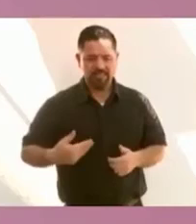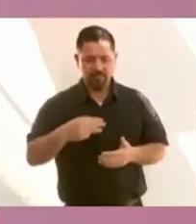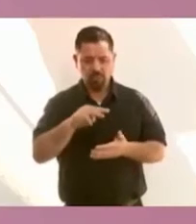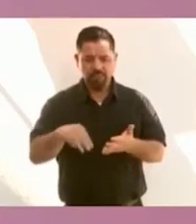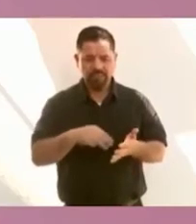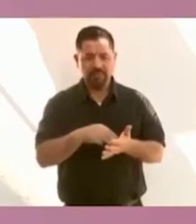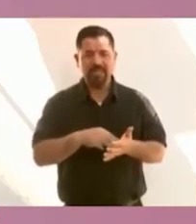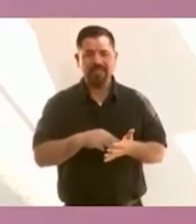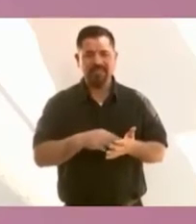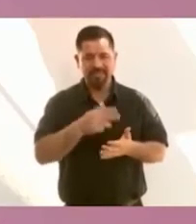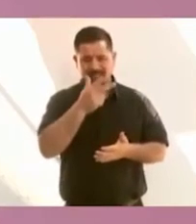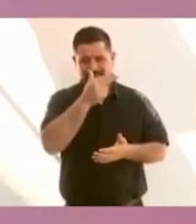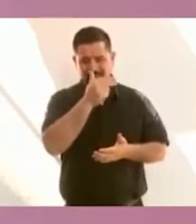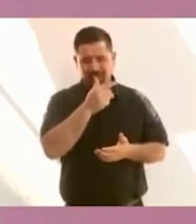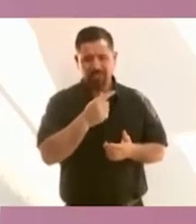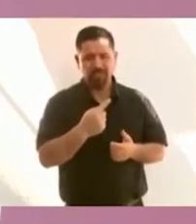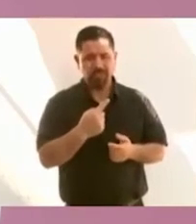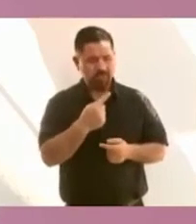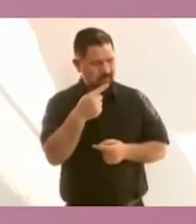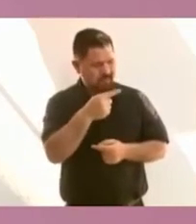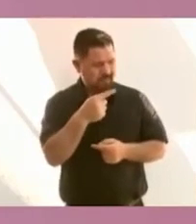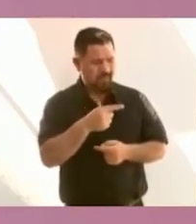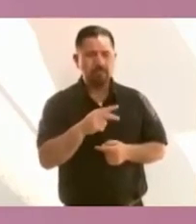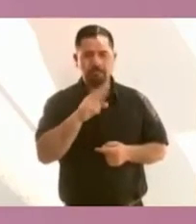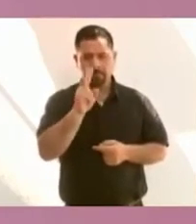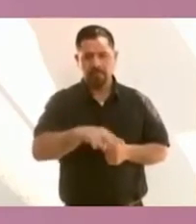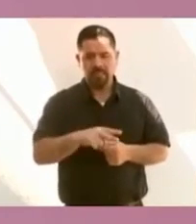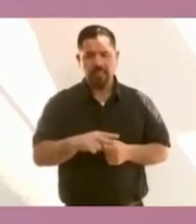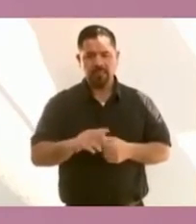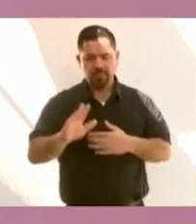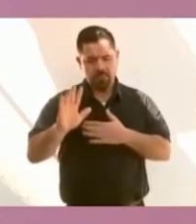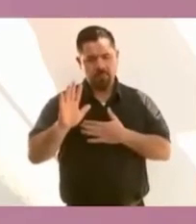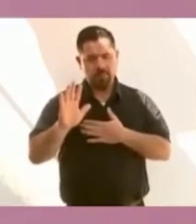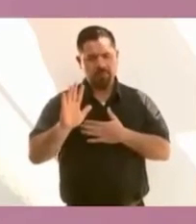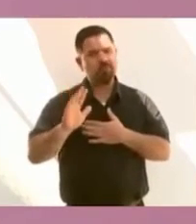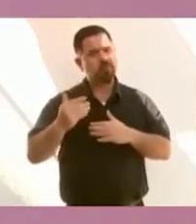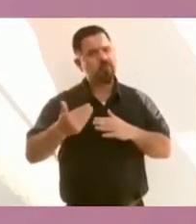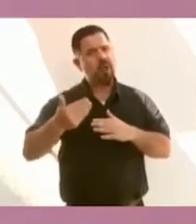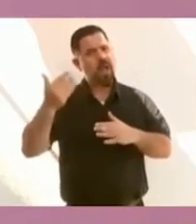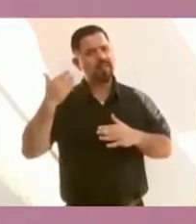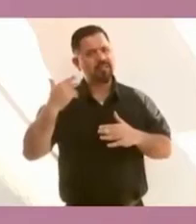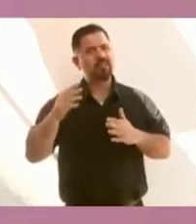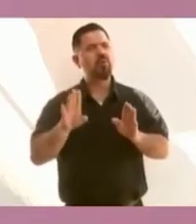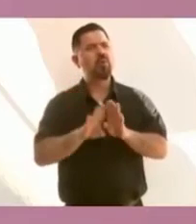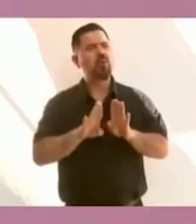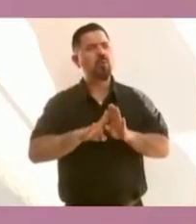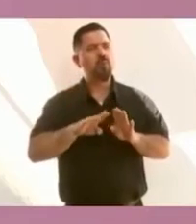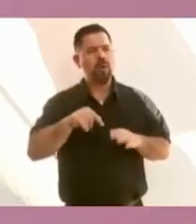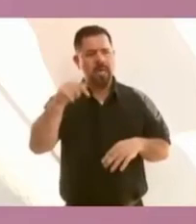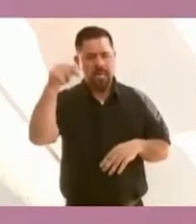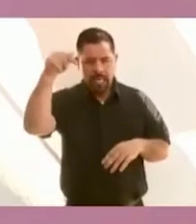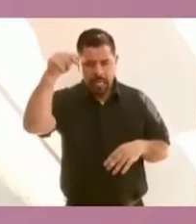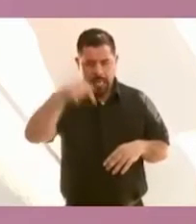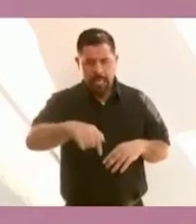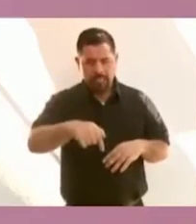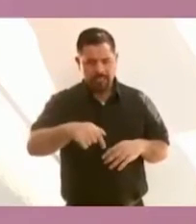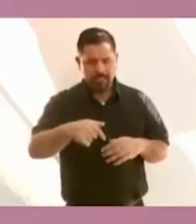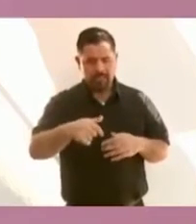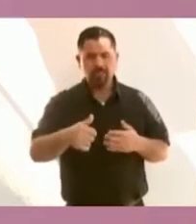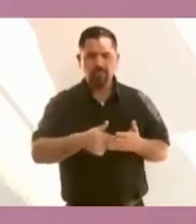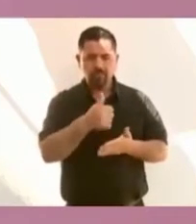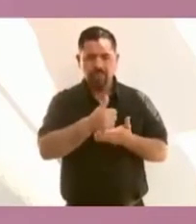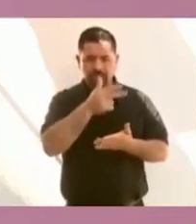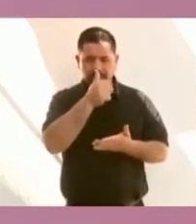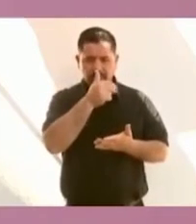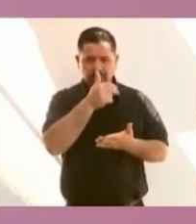Hermosillo cumpliendo un compromiso que hicimos de ayudar a a el